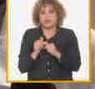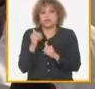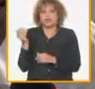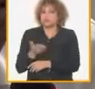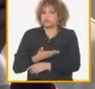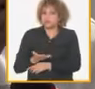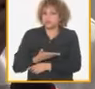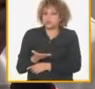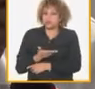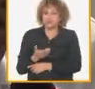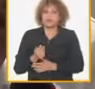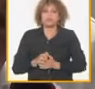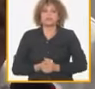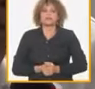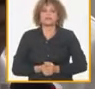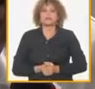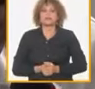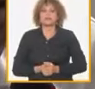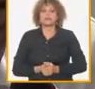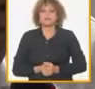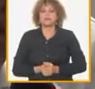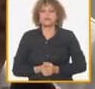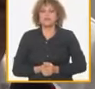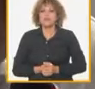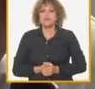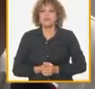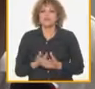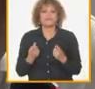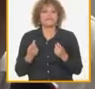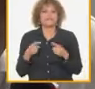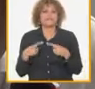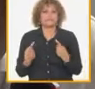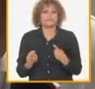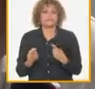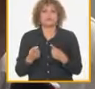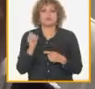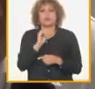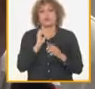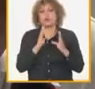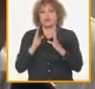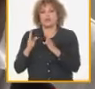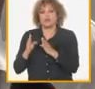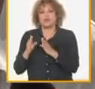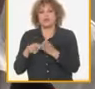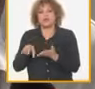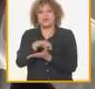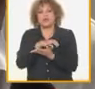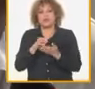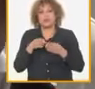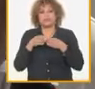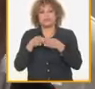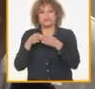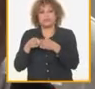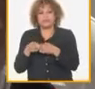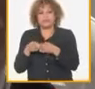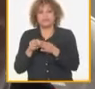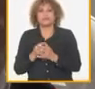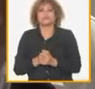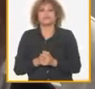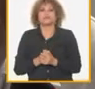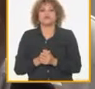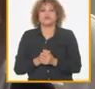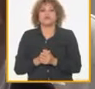rápidamente en este tema nos falta ordenamiento en los puestos pesqueros locales nos falta